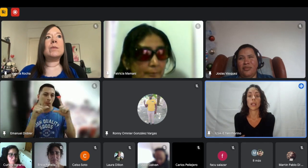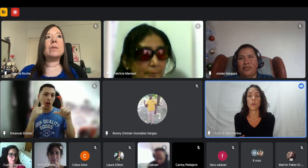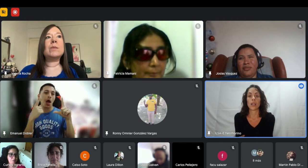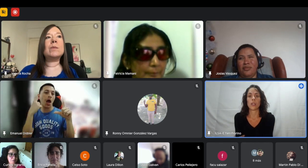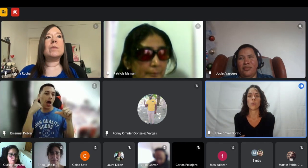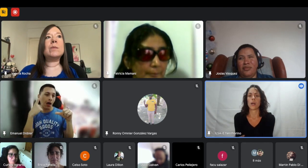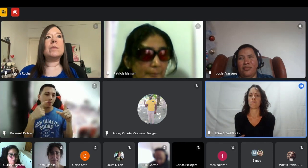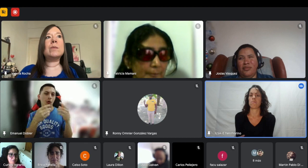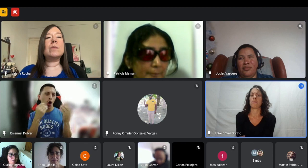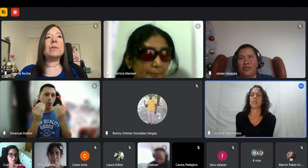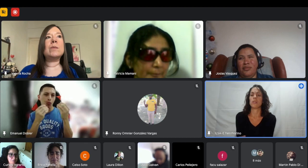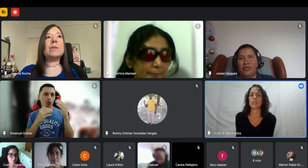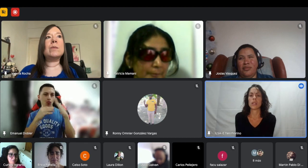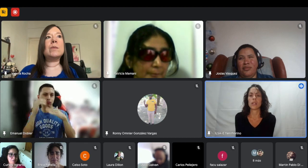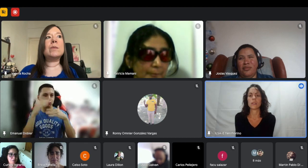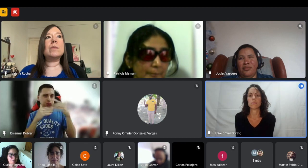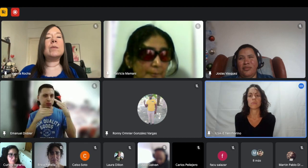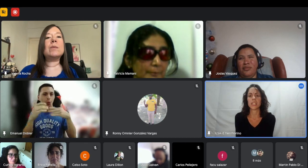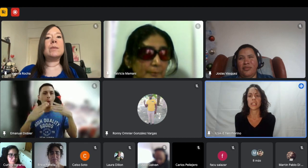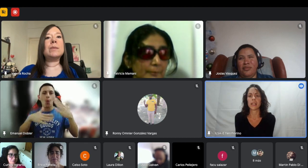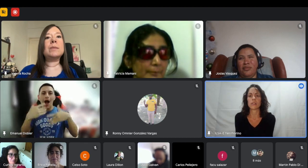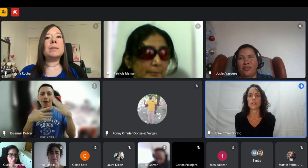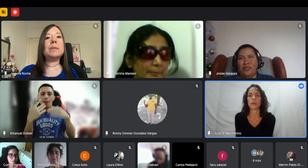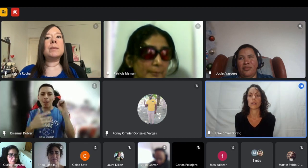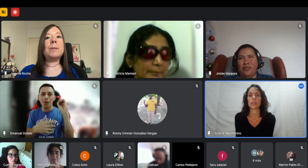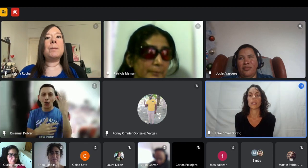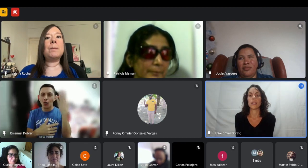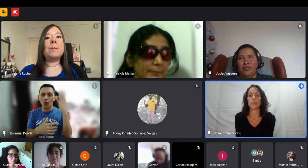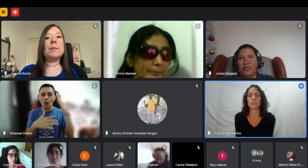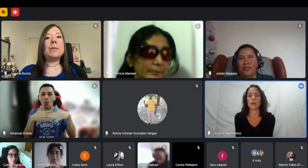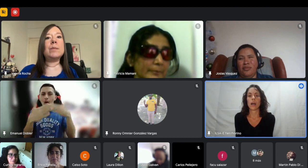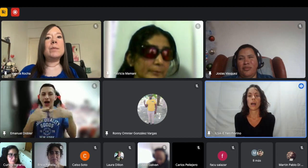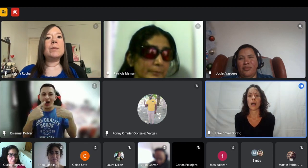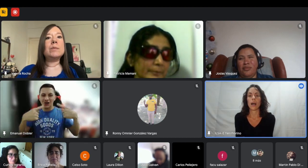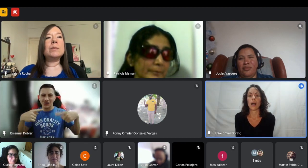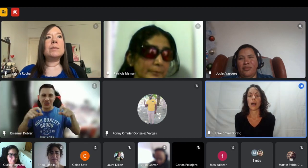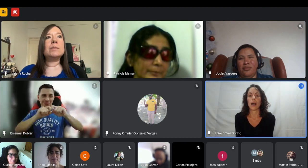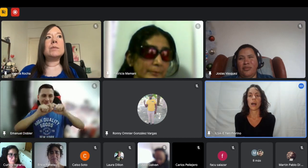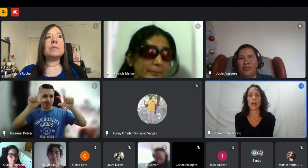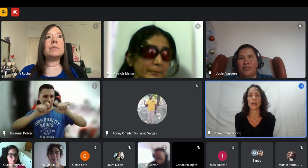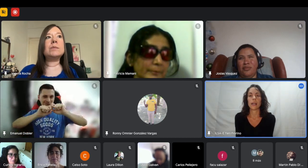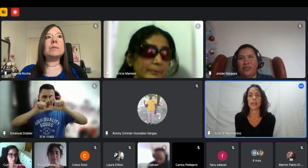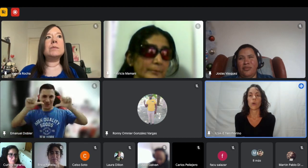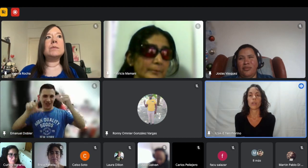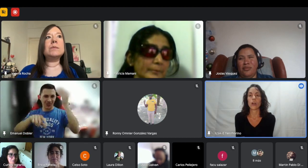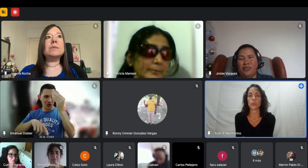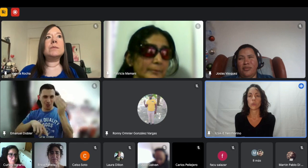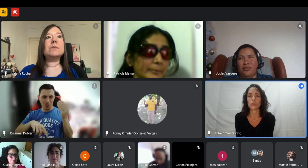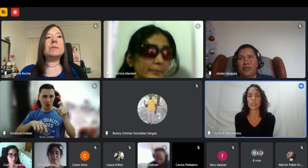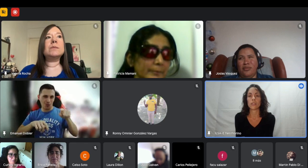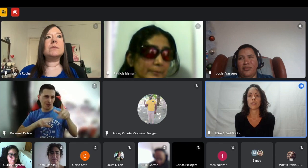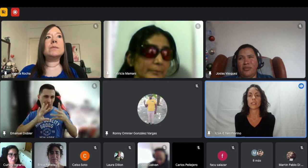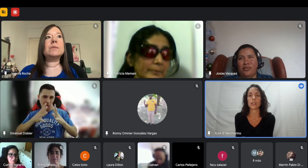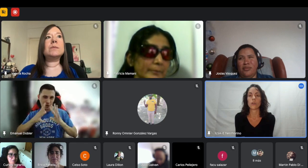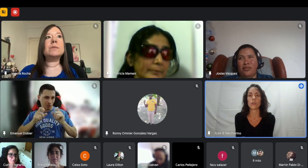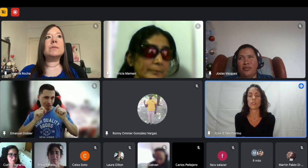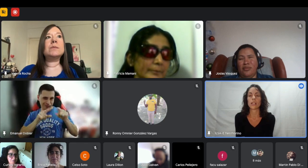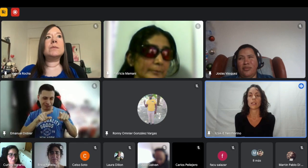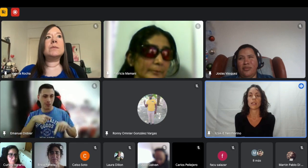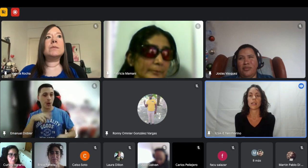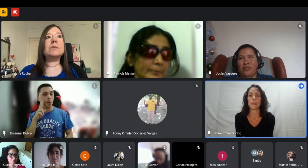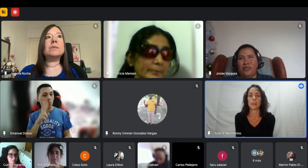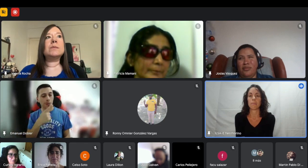el lenguaje lúa y entonces él ¿qué era eso? empezó a era como una construcción de diferentes